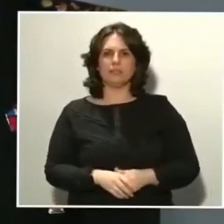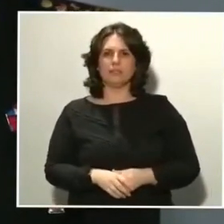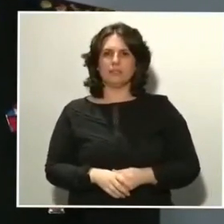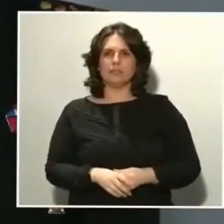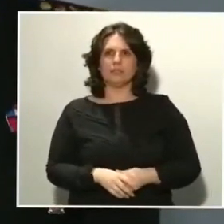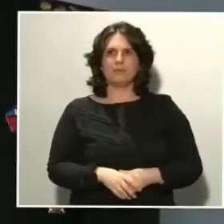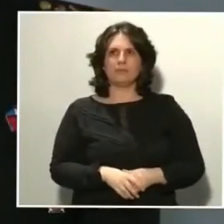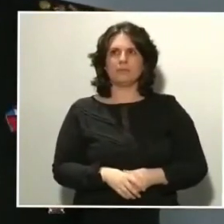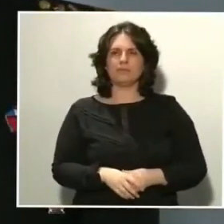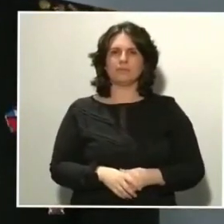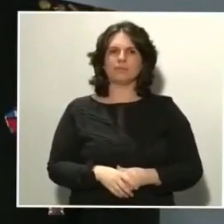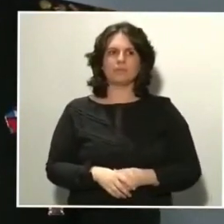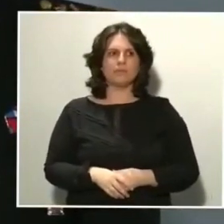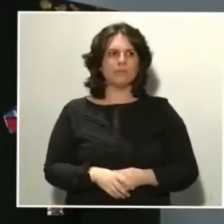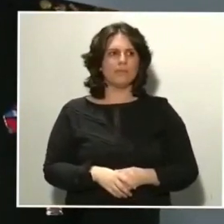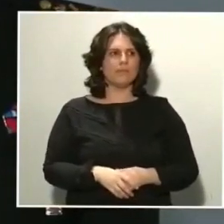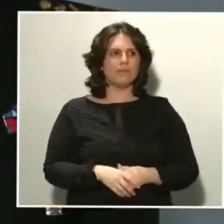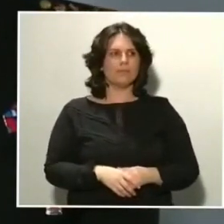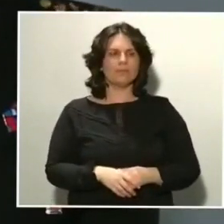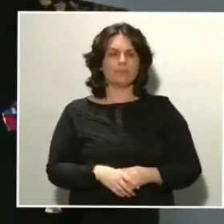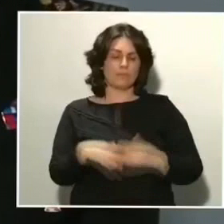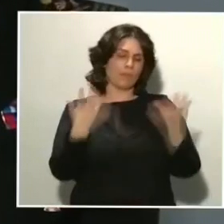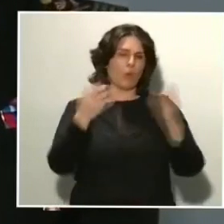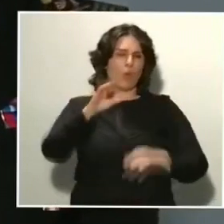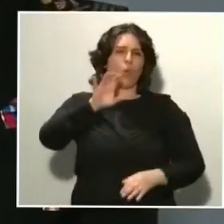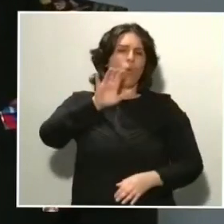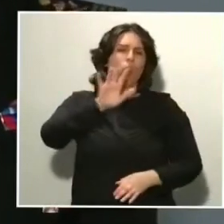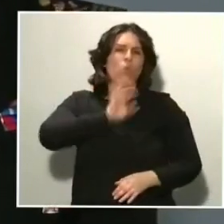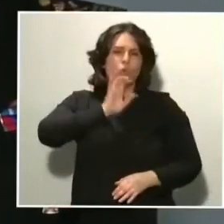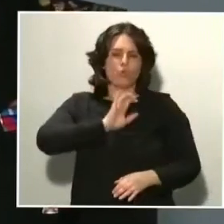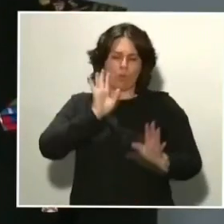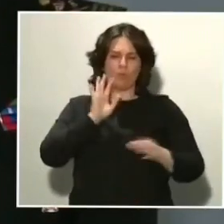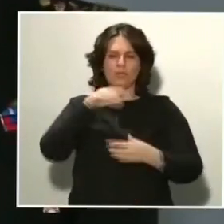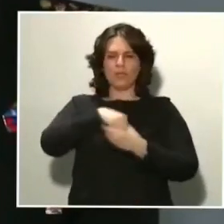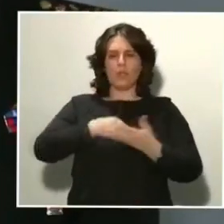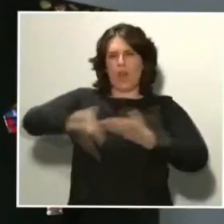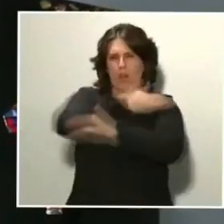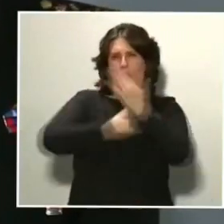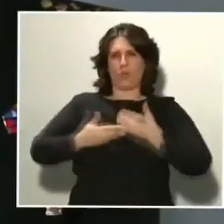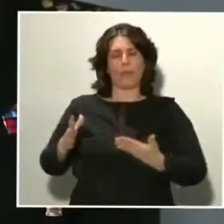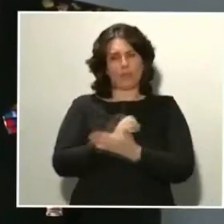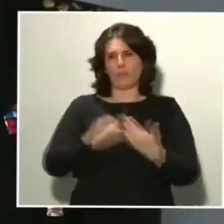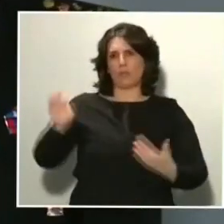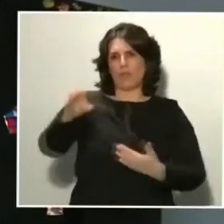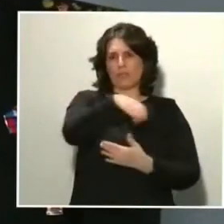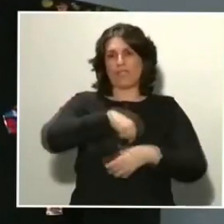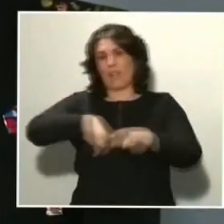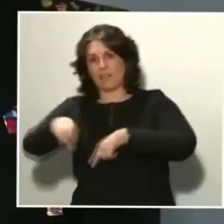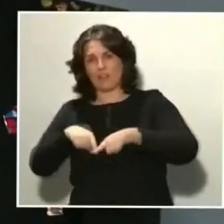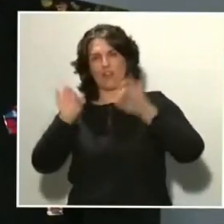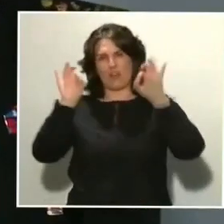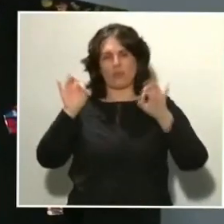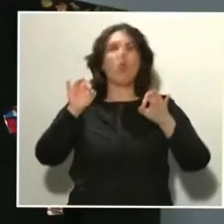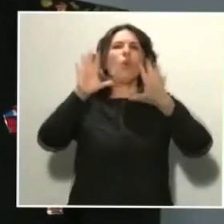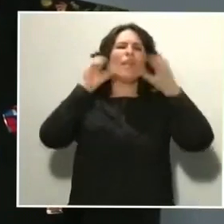Como curioso y dentro de la colaboración que las unidades de tráfico, todas las unidades de la Guardia Civil en general, prestamos a todas